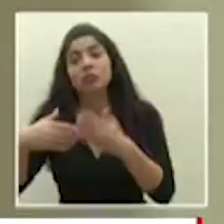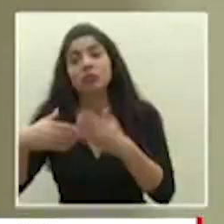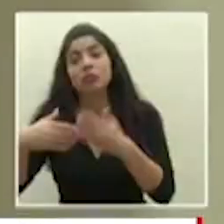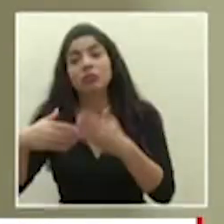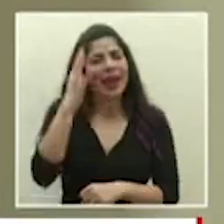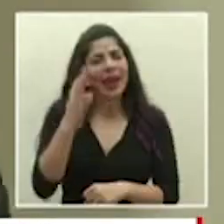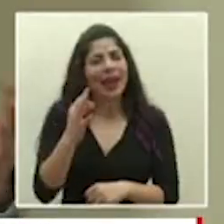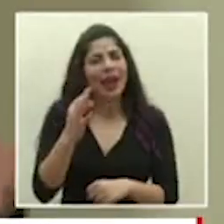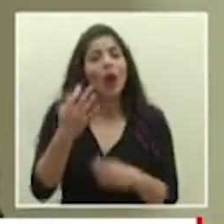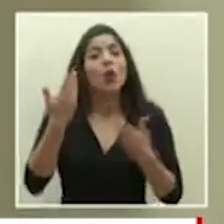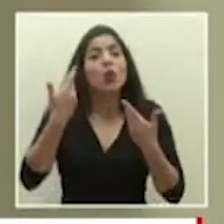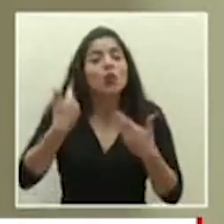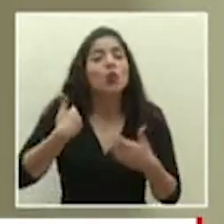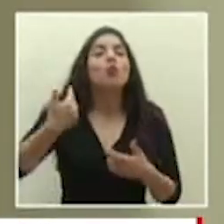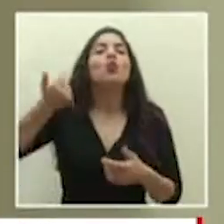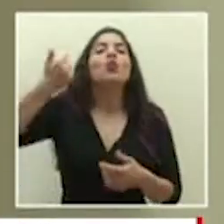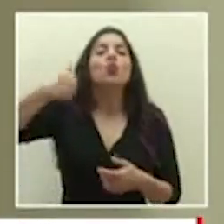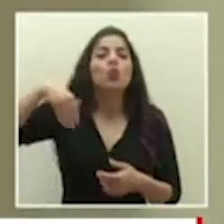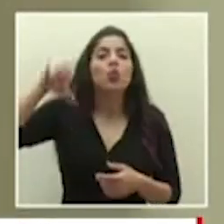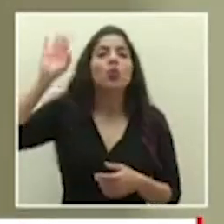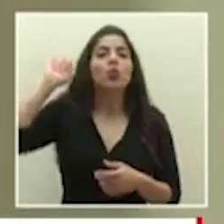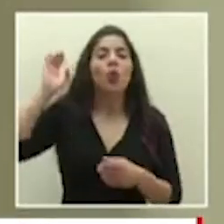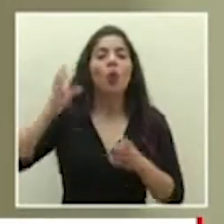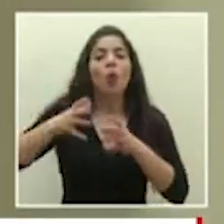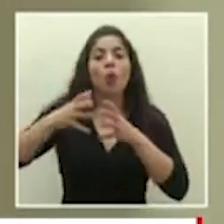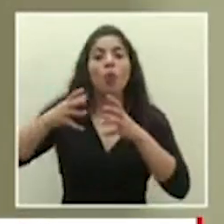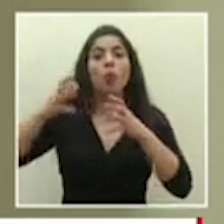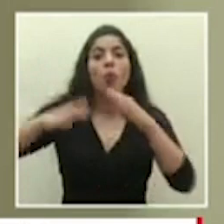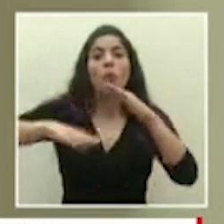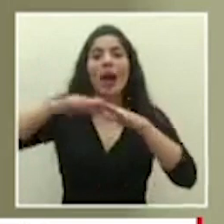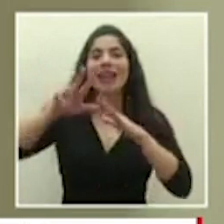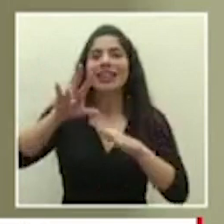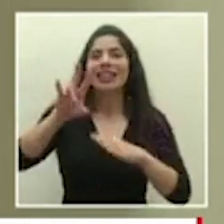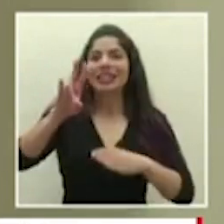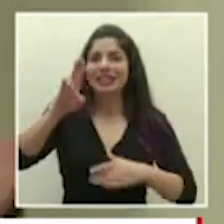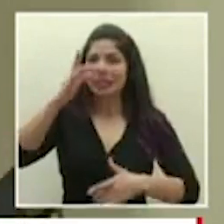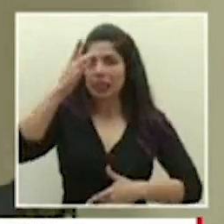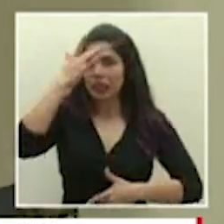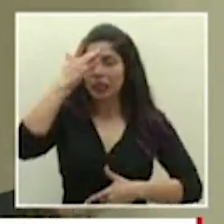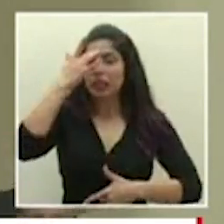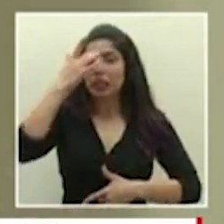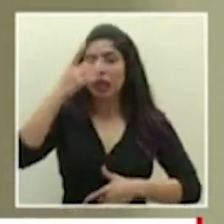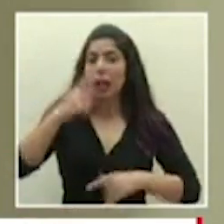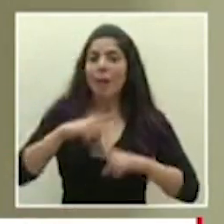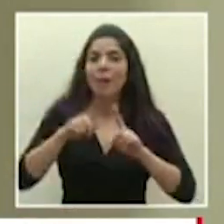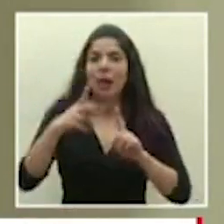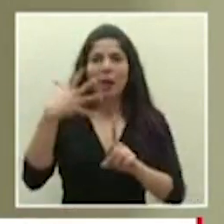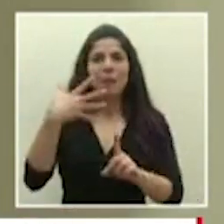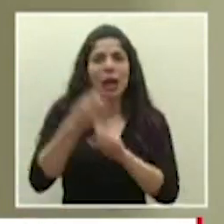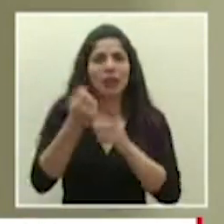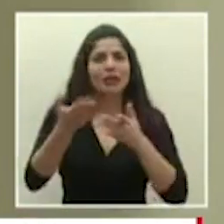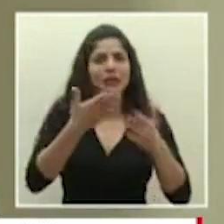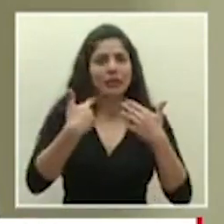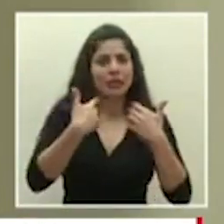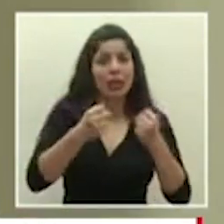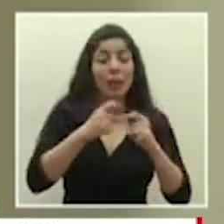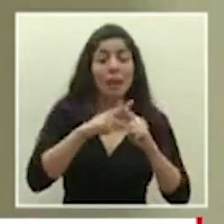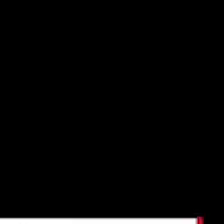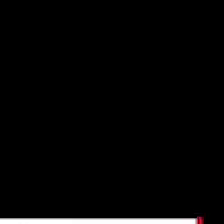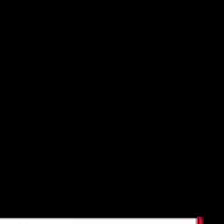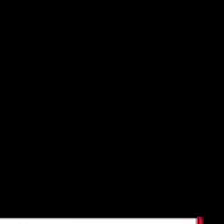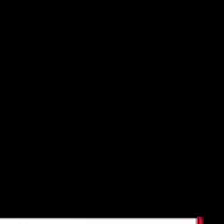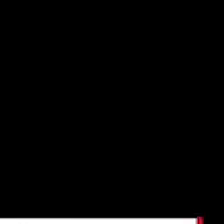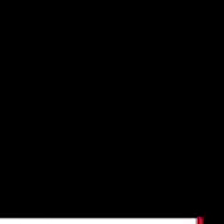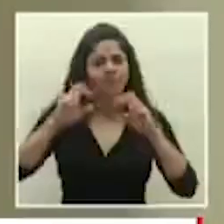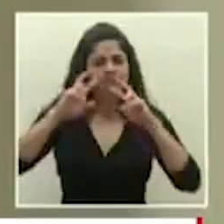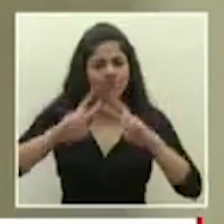en un momento un aumento que llegó hasta 37 casos y tuvimos obviamente el impacto en los servicios de salud pero estamos con